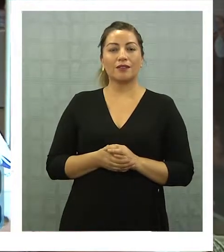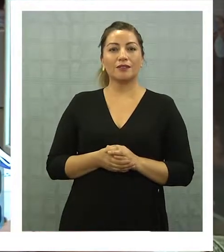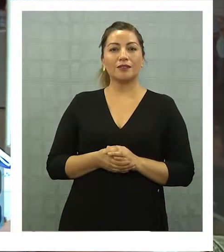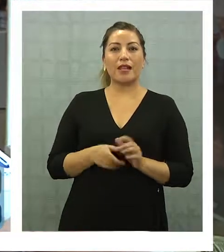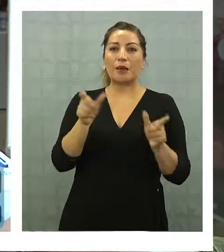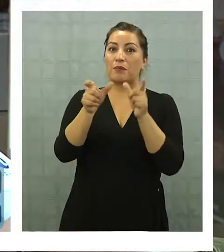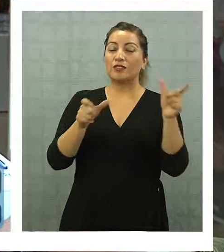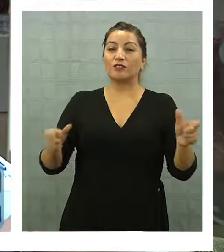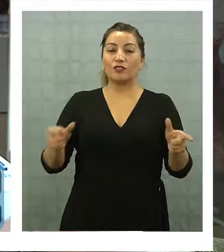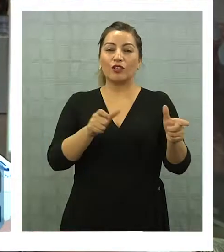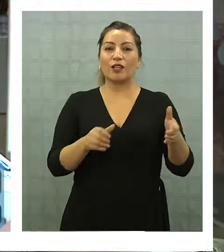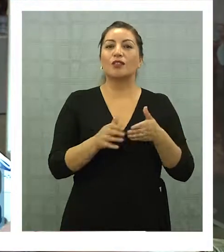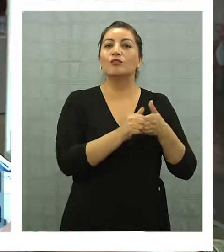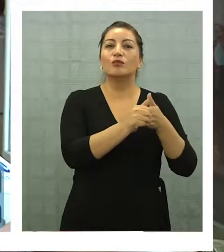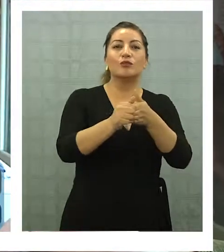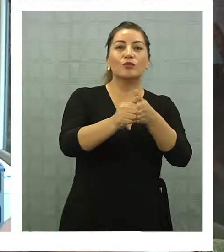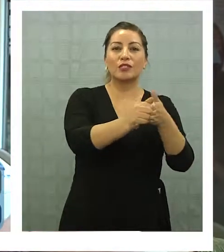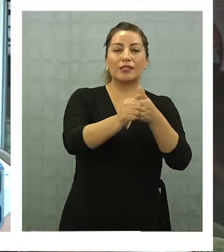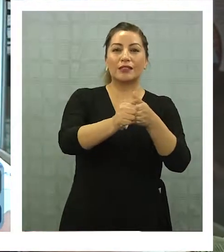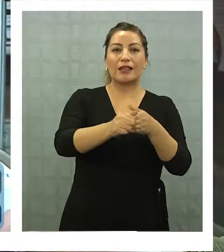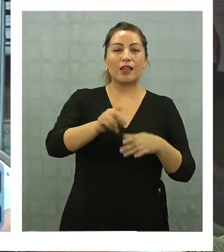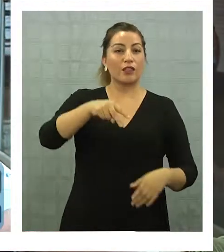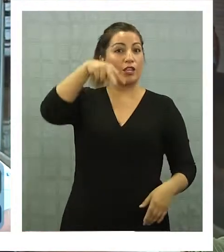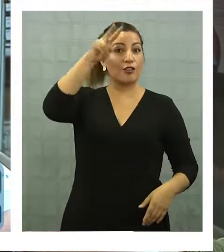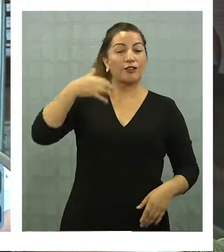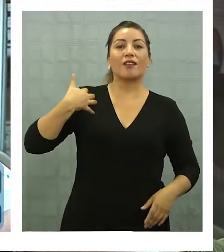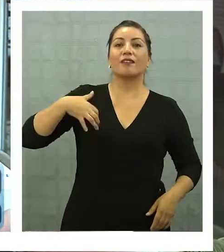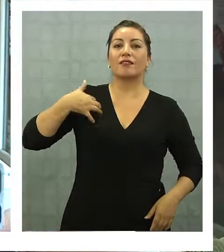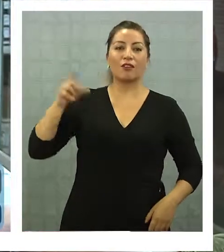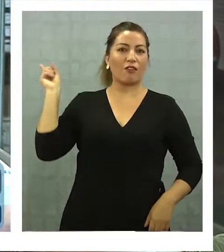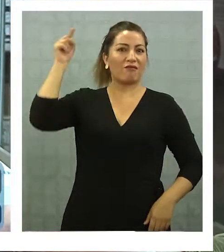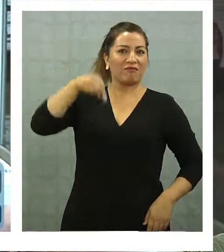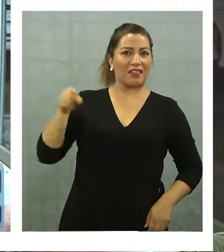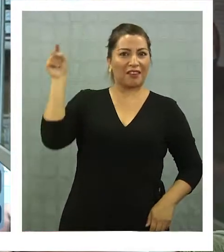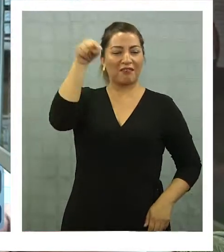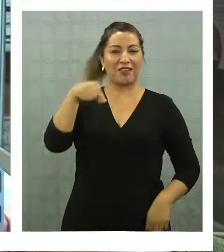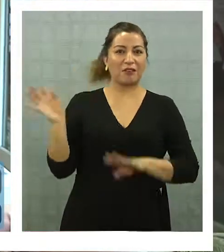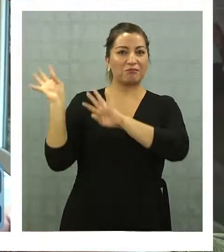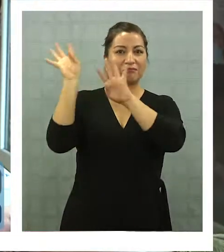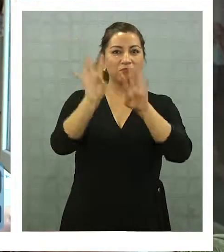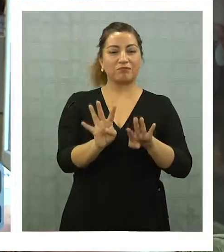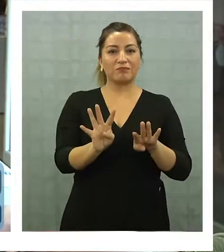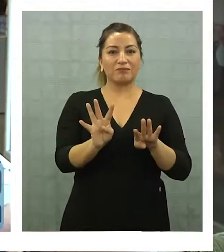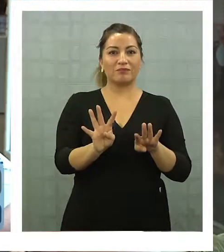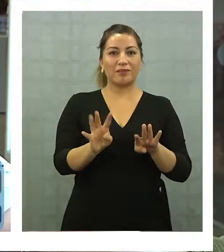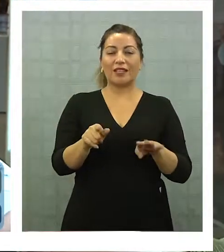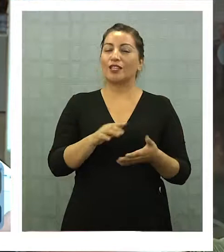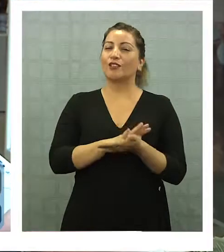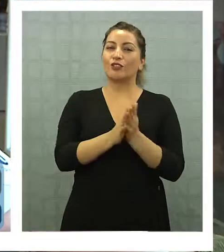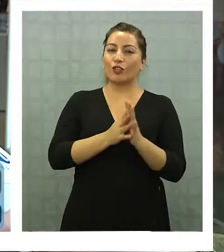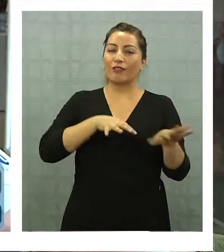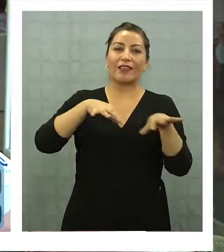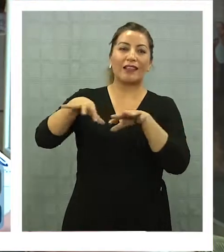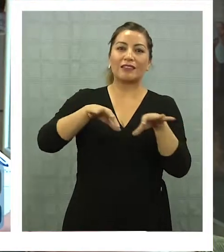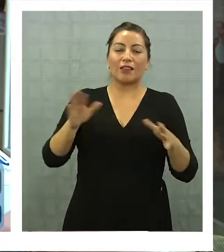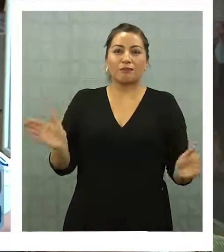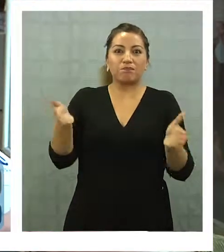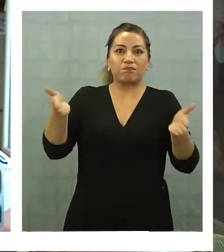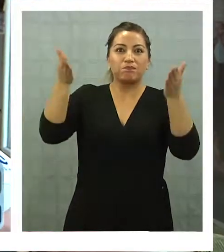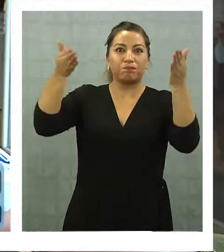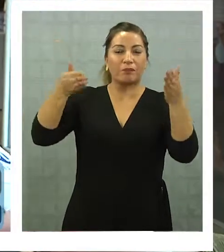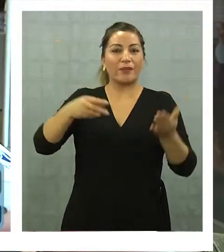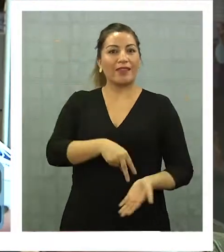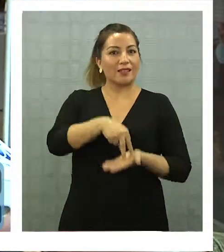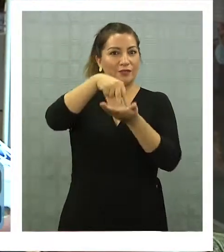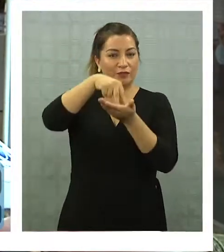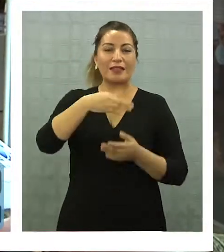turistas, básicamente, del noroeste argentino, que en el fondo ha levantado claramente, ¿no es cierto?, la actividad comercial, no solo de nuestro centro